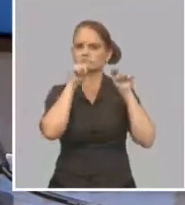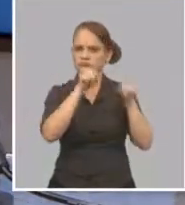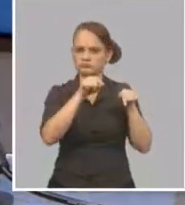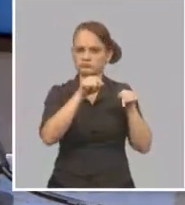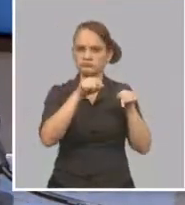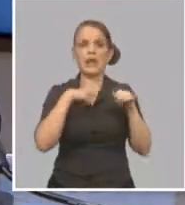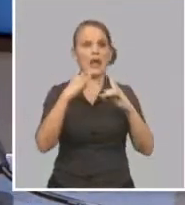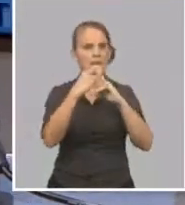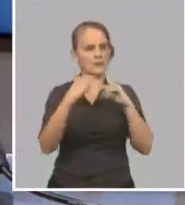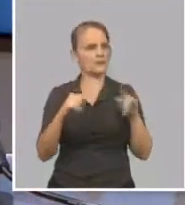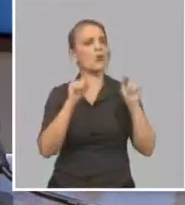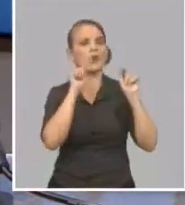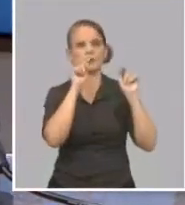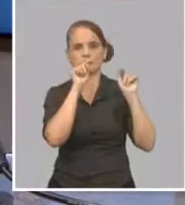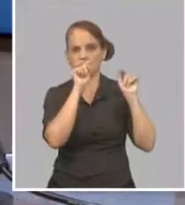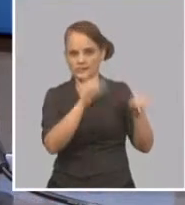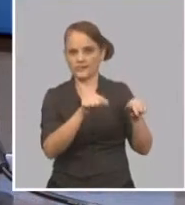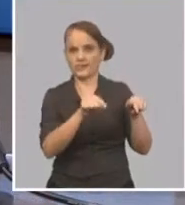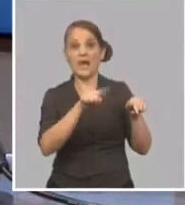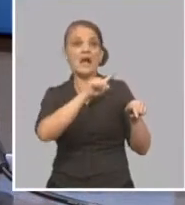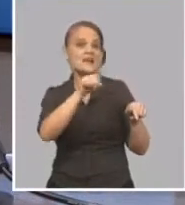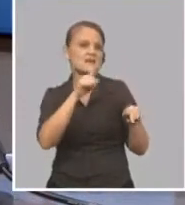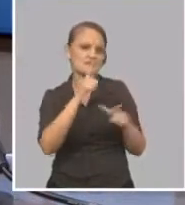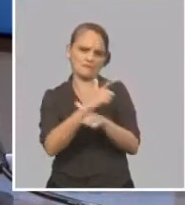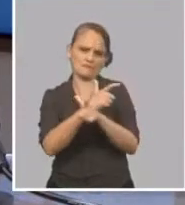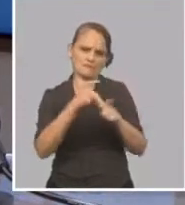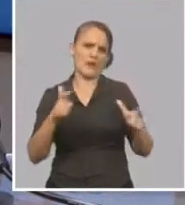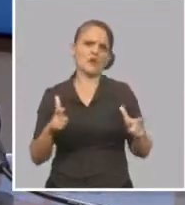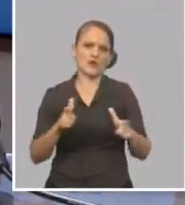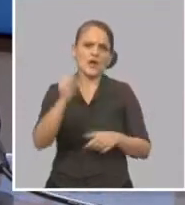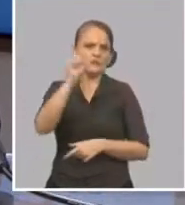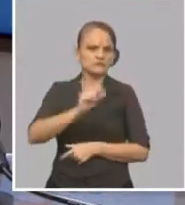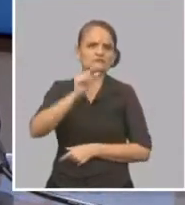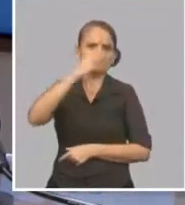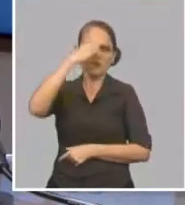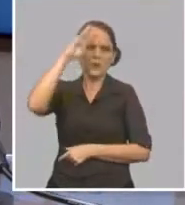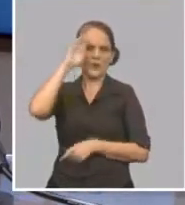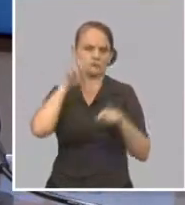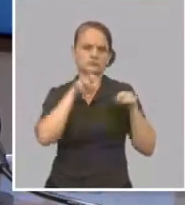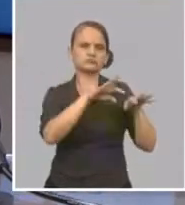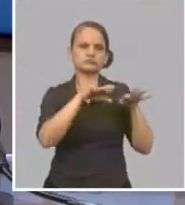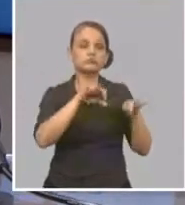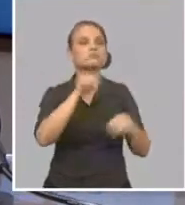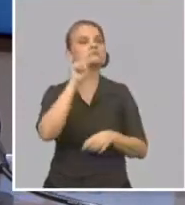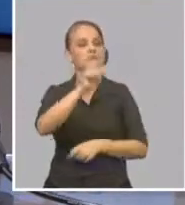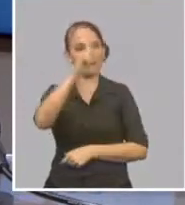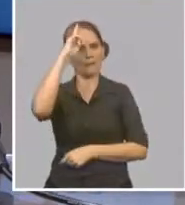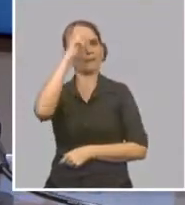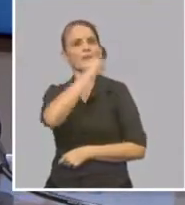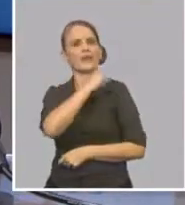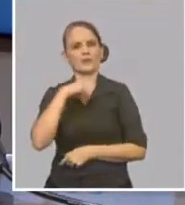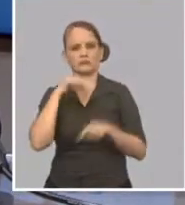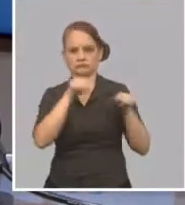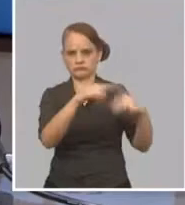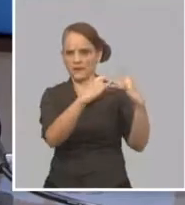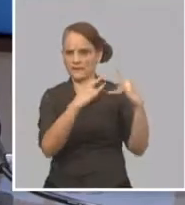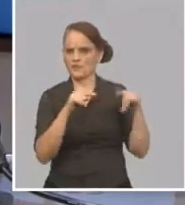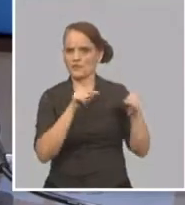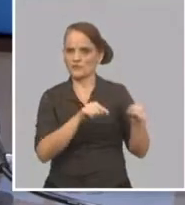campismos donde hacemos realmente turismo para el mercado interno principalmente. Aquí hay que